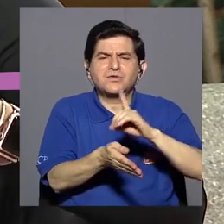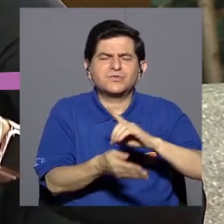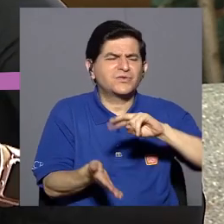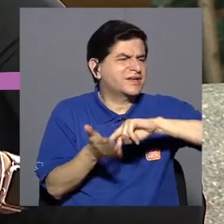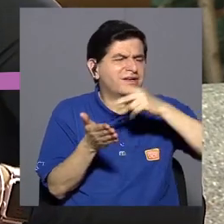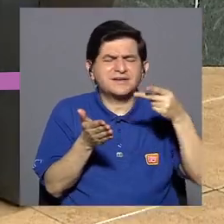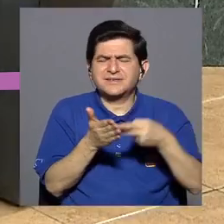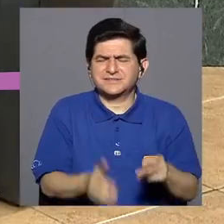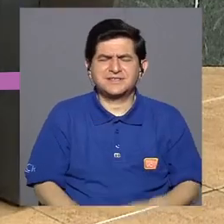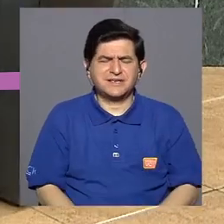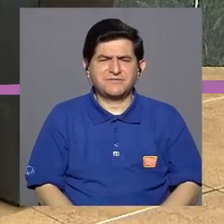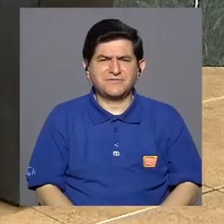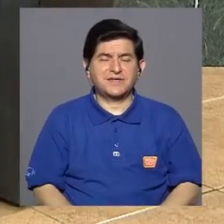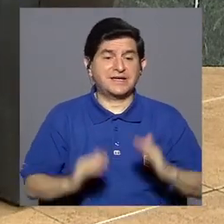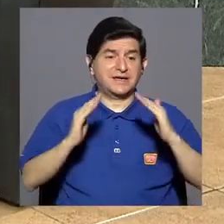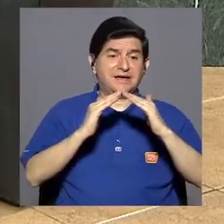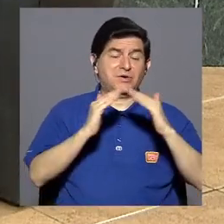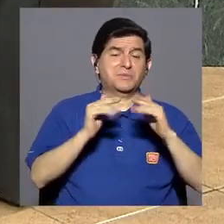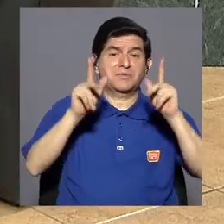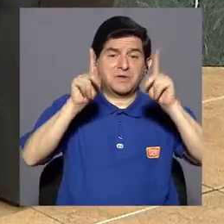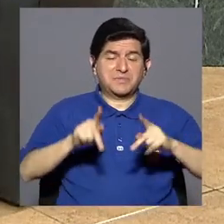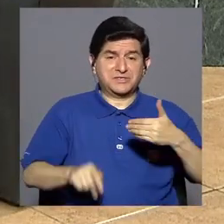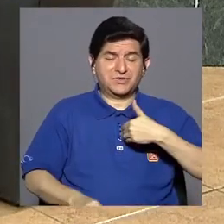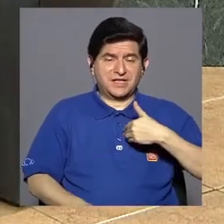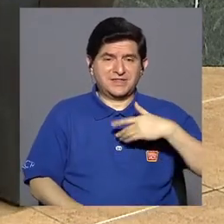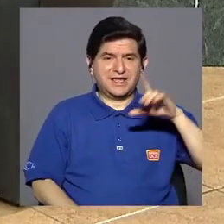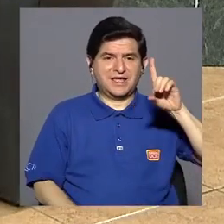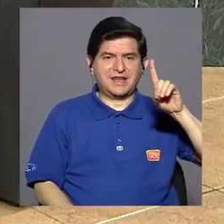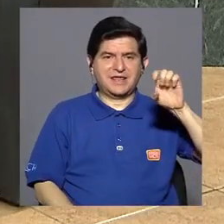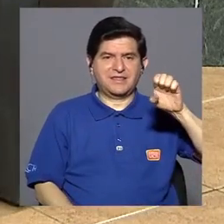convivir con alguien con demencia?